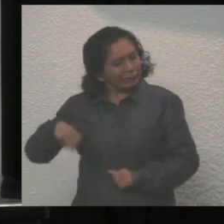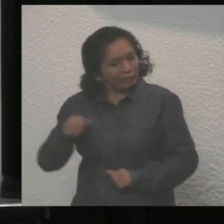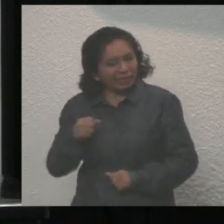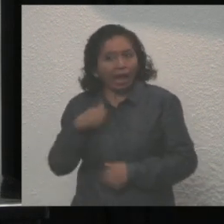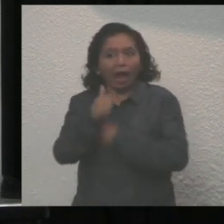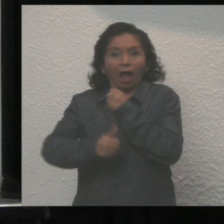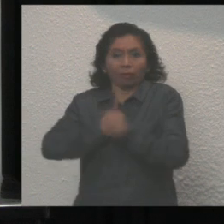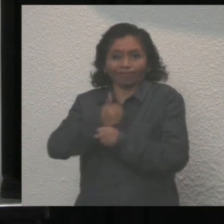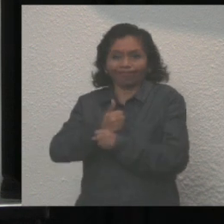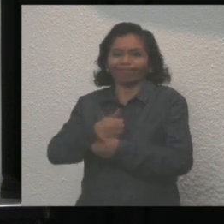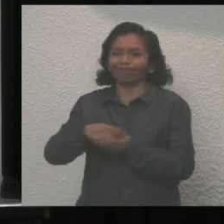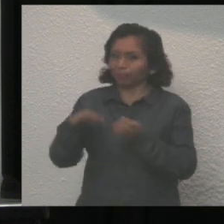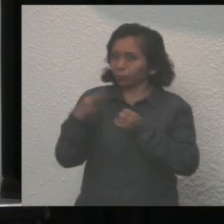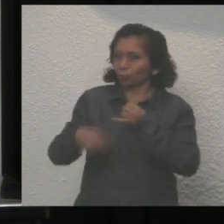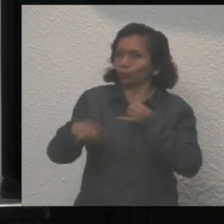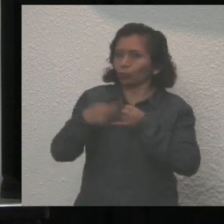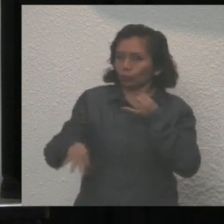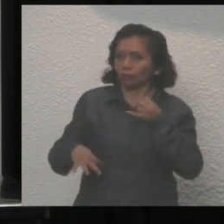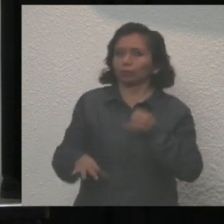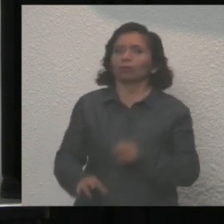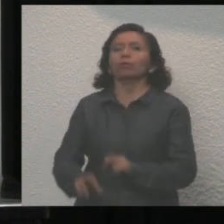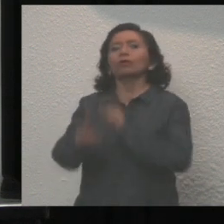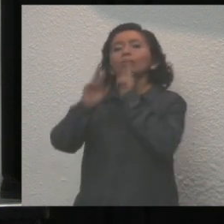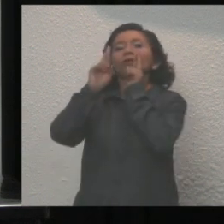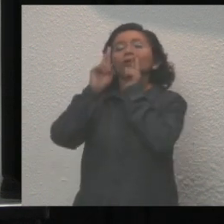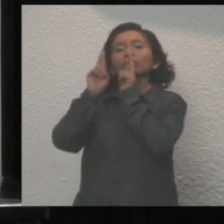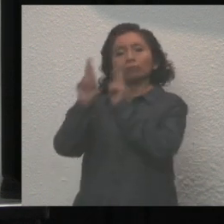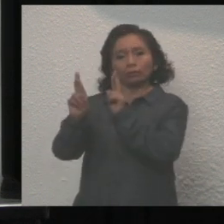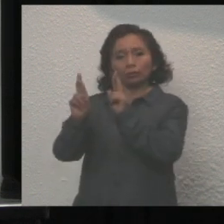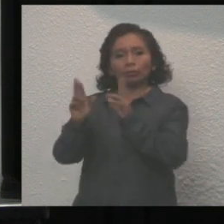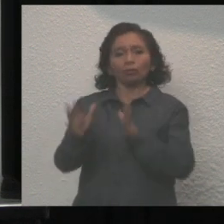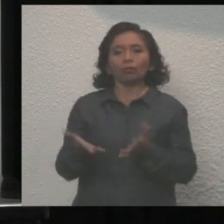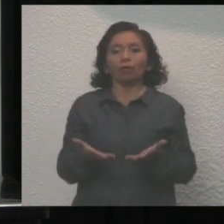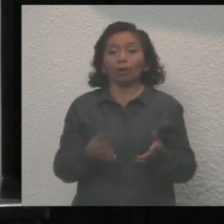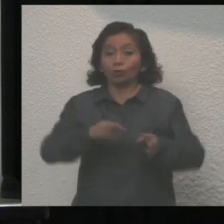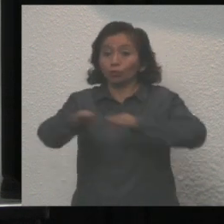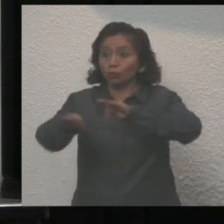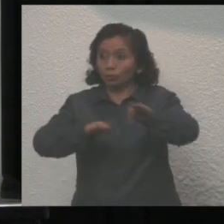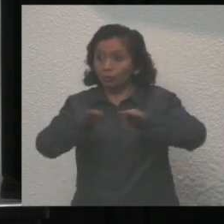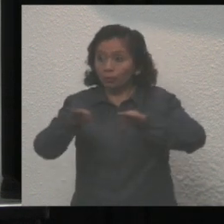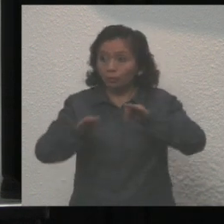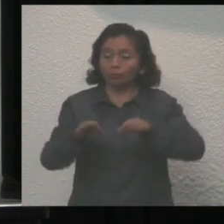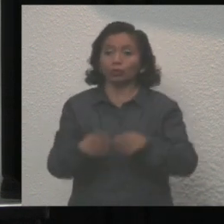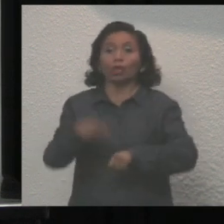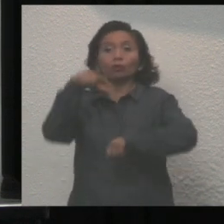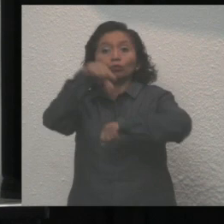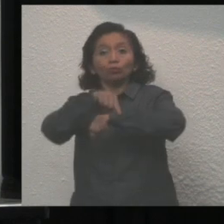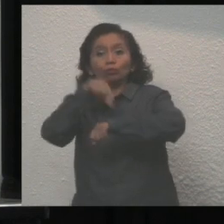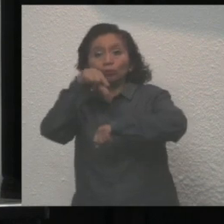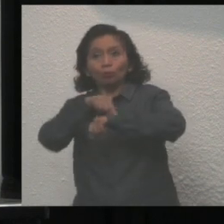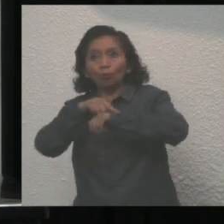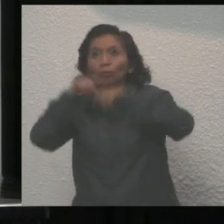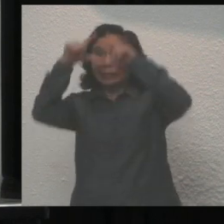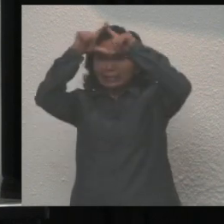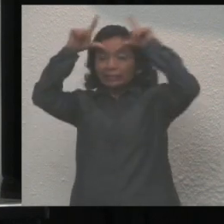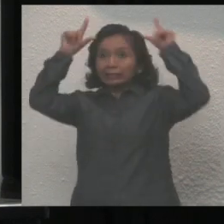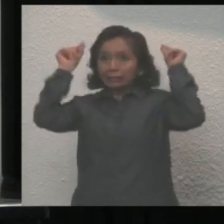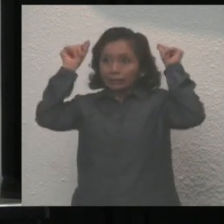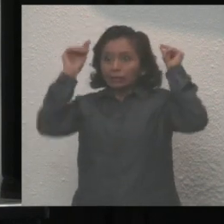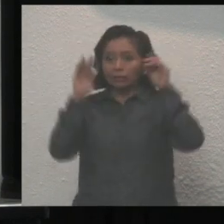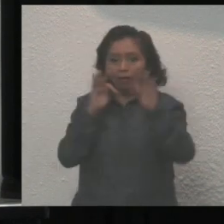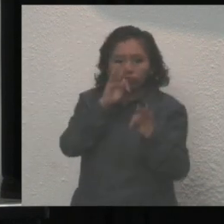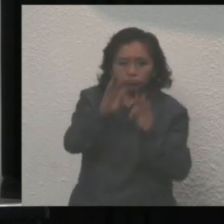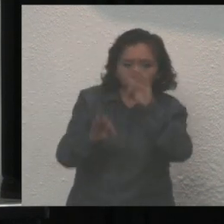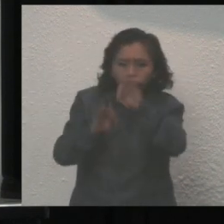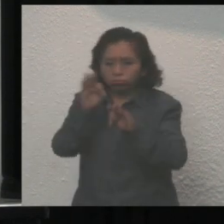año. Mi especial reconocimiento a las y los trabajadores de la salud que no han bajado la guardia en la atención y